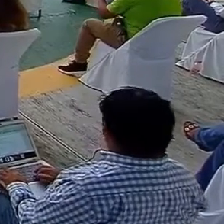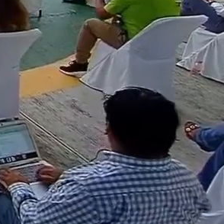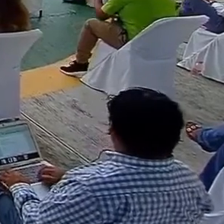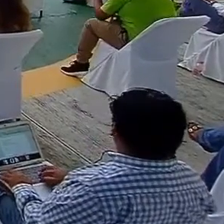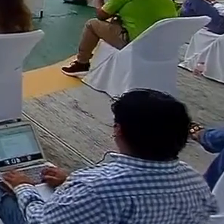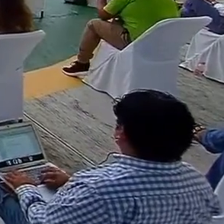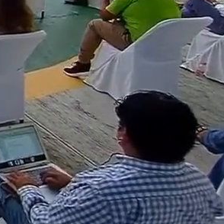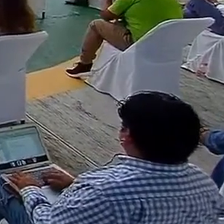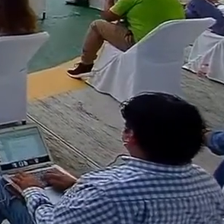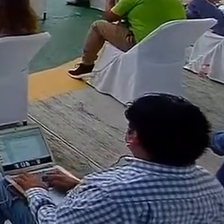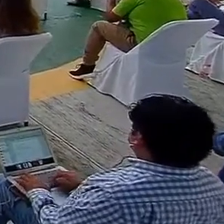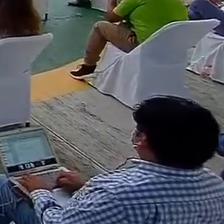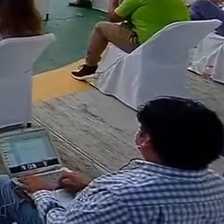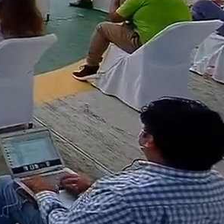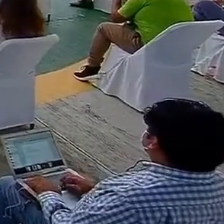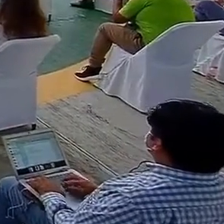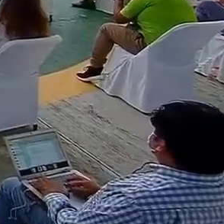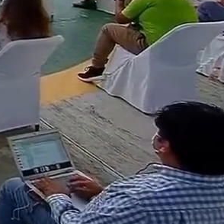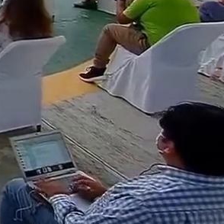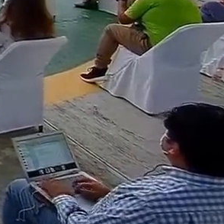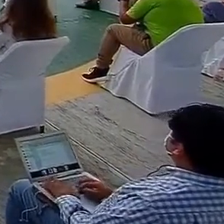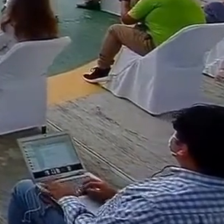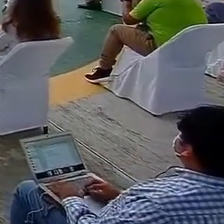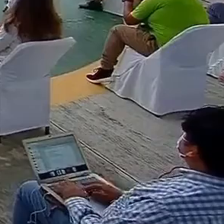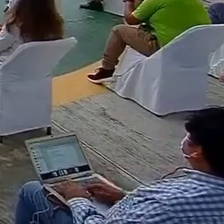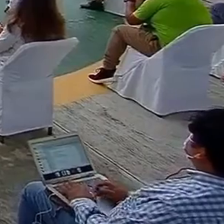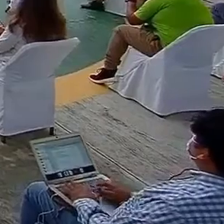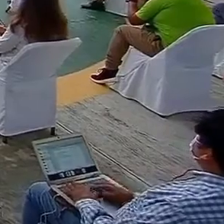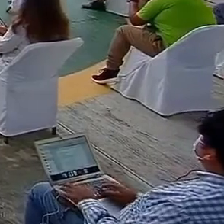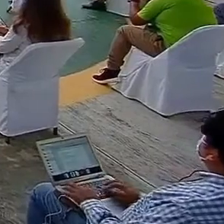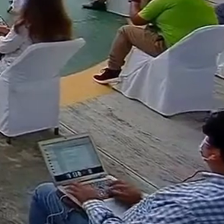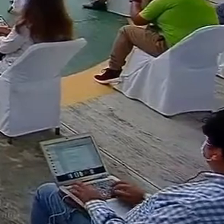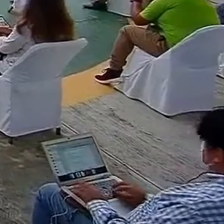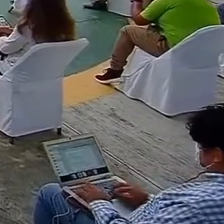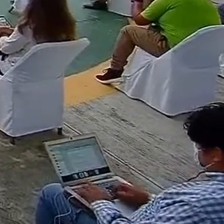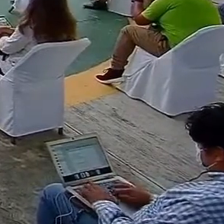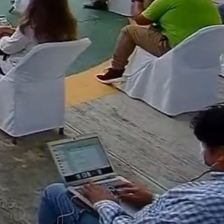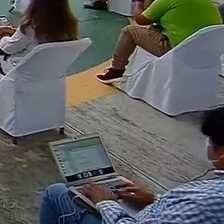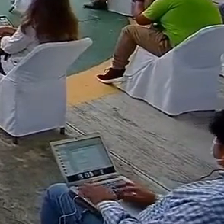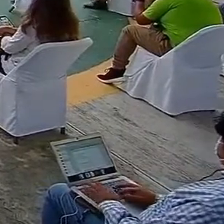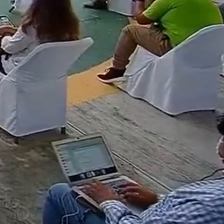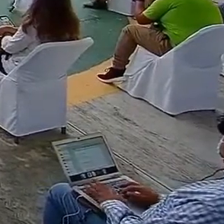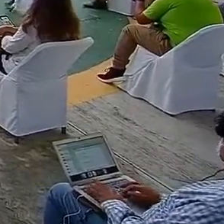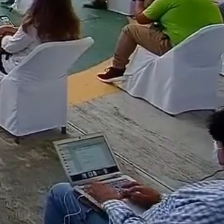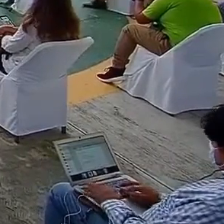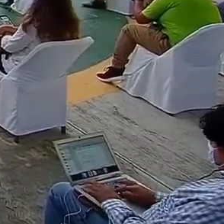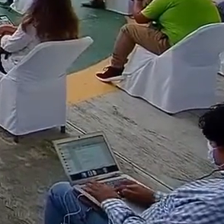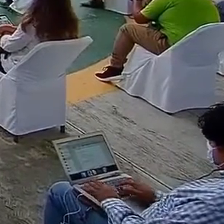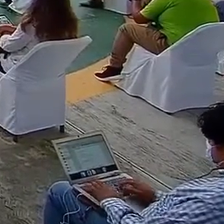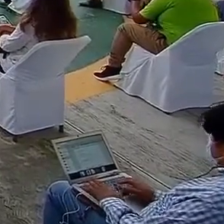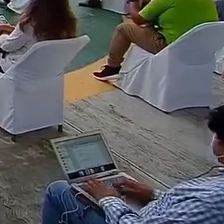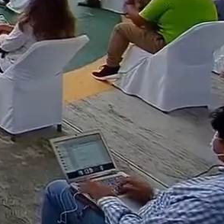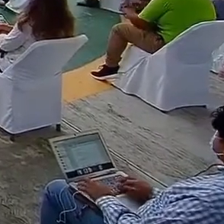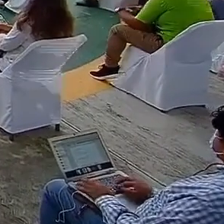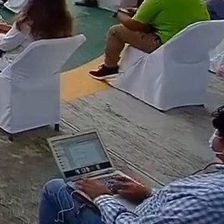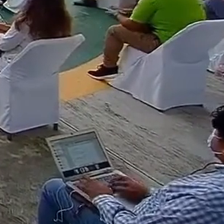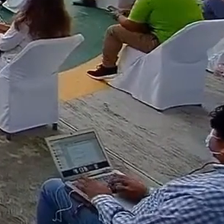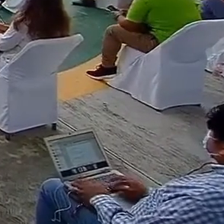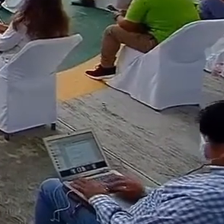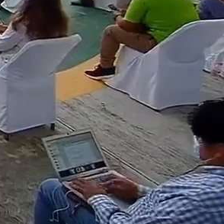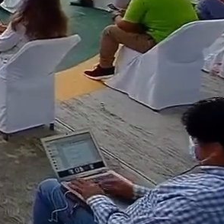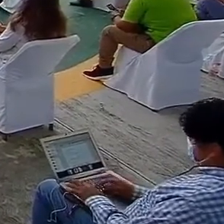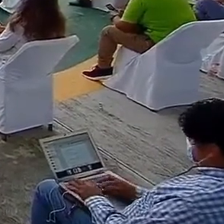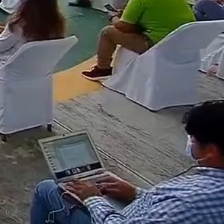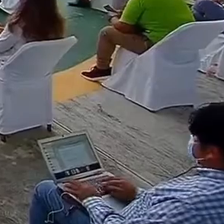península con tanta cultura, con tanta historia. Ahora estábamos hablando